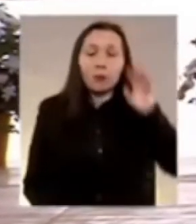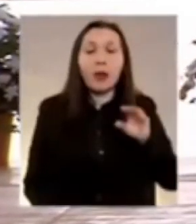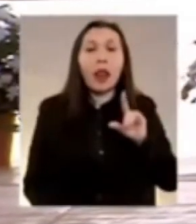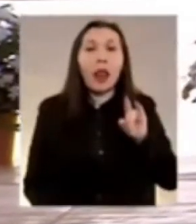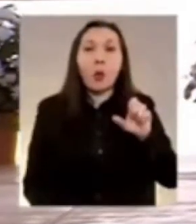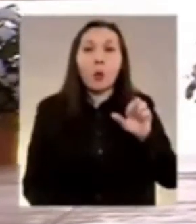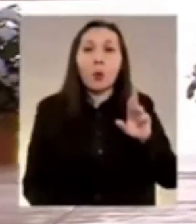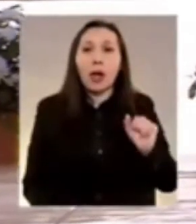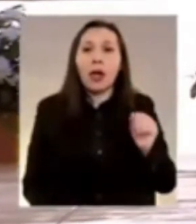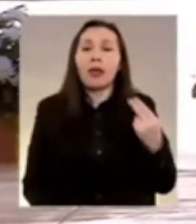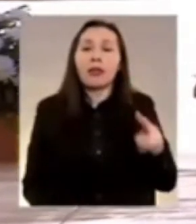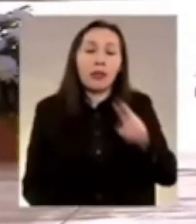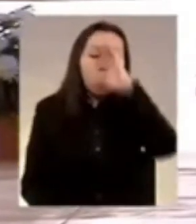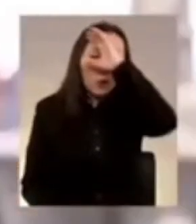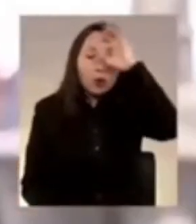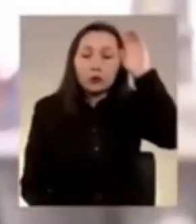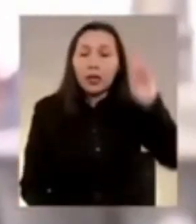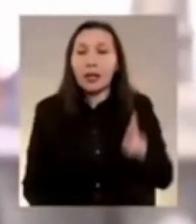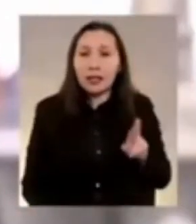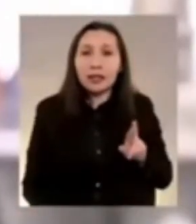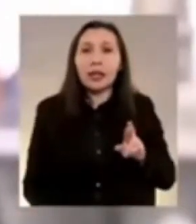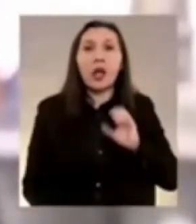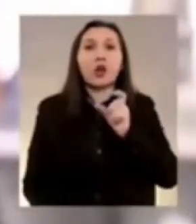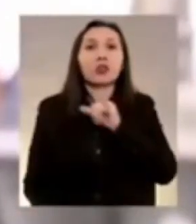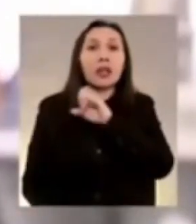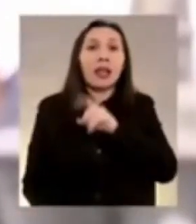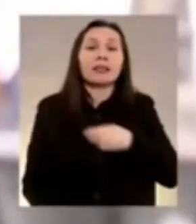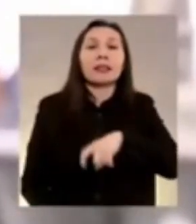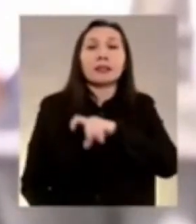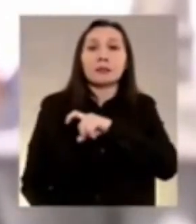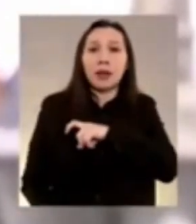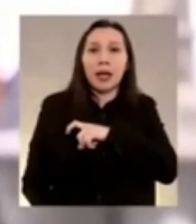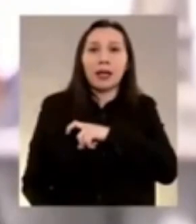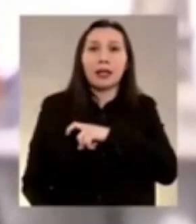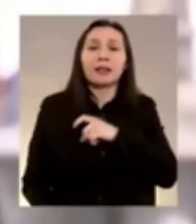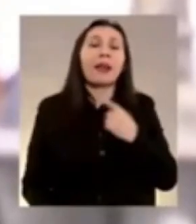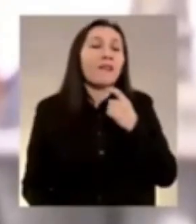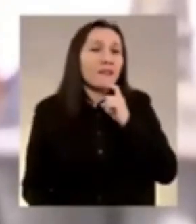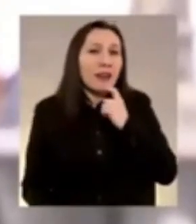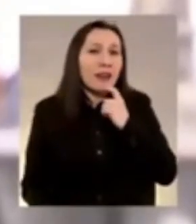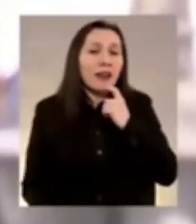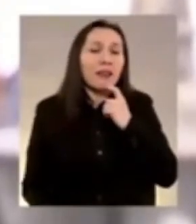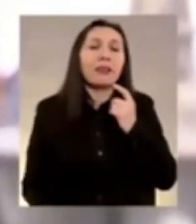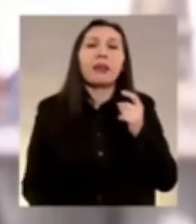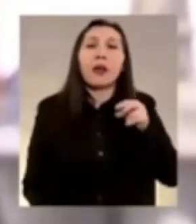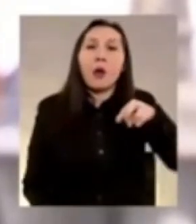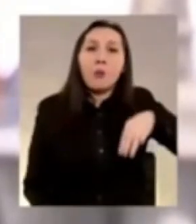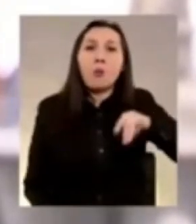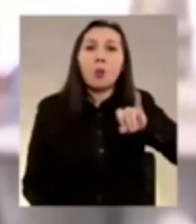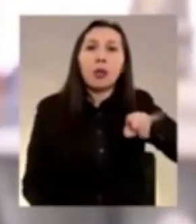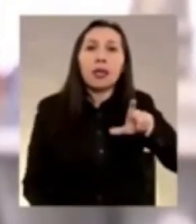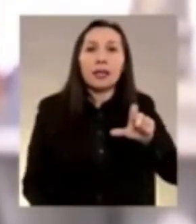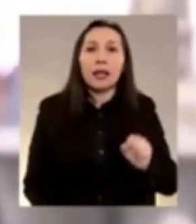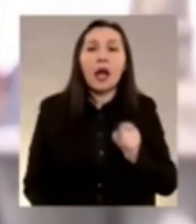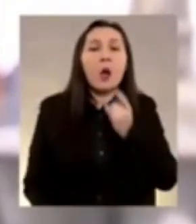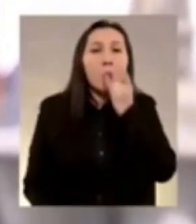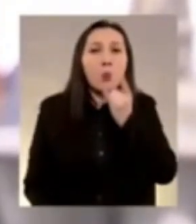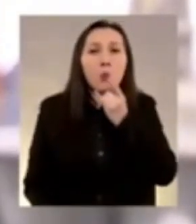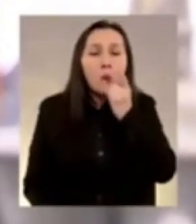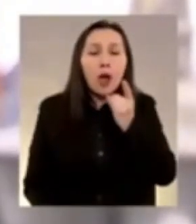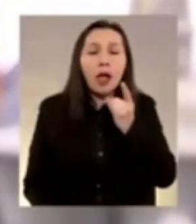Laura Chinchilla de Costa Rica, Felipe González de España, Tarja Jalónen de Finlandia, Pepe Mujica de Uruguay,